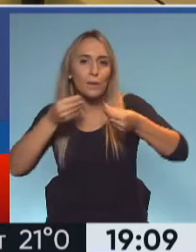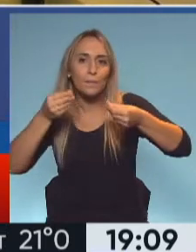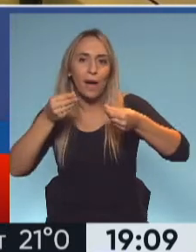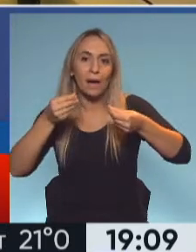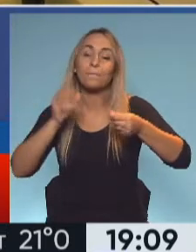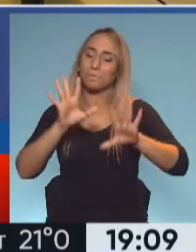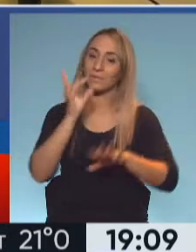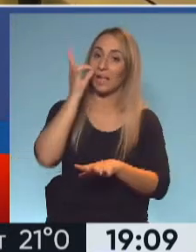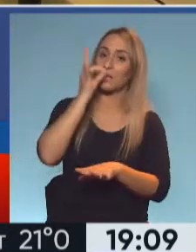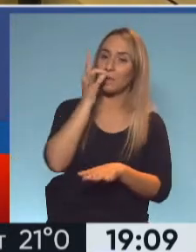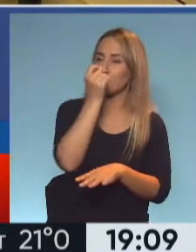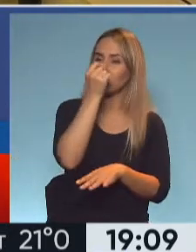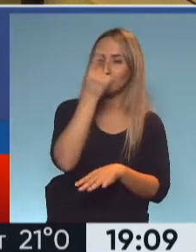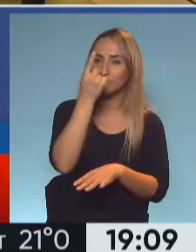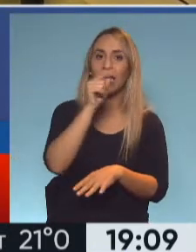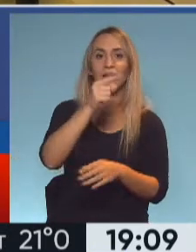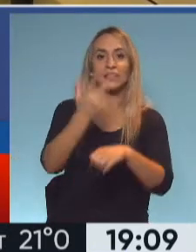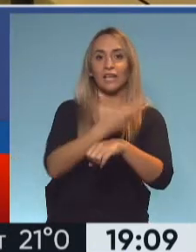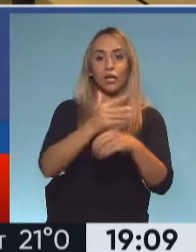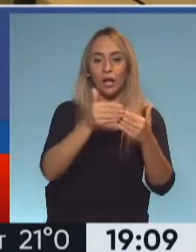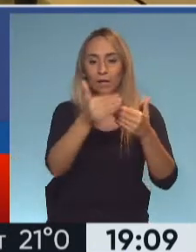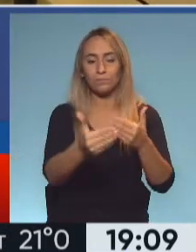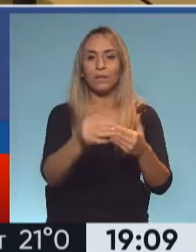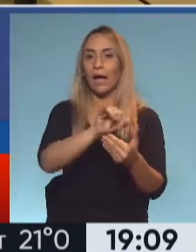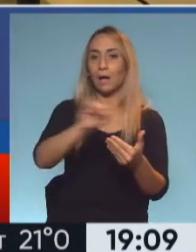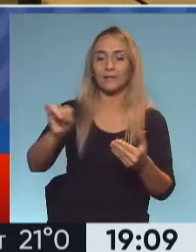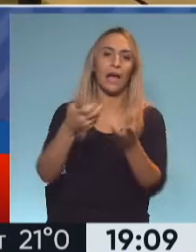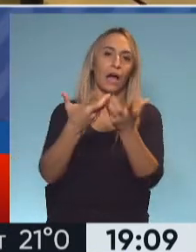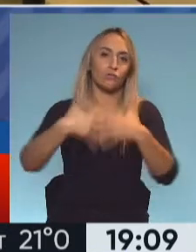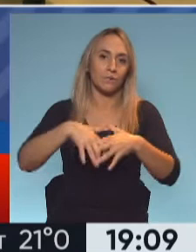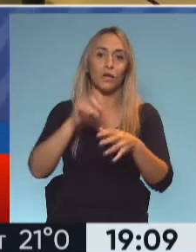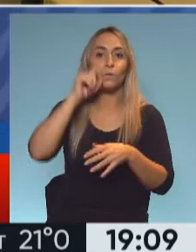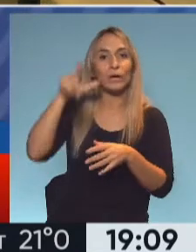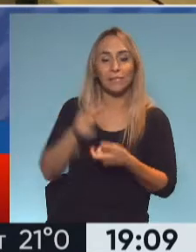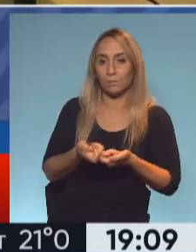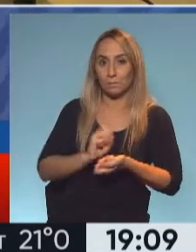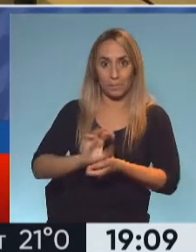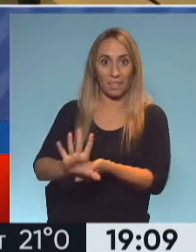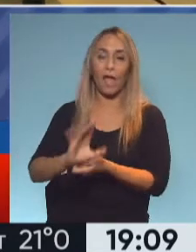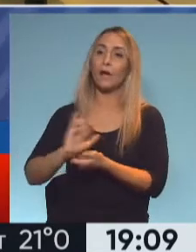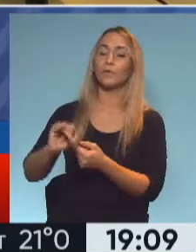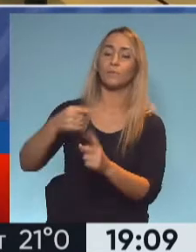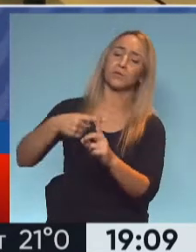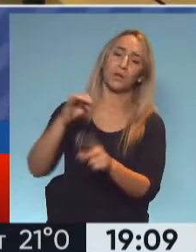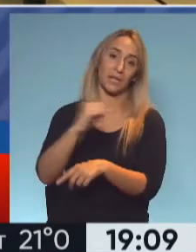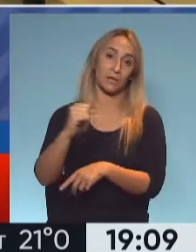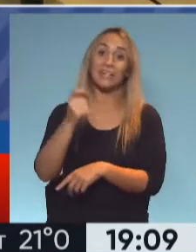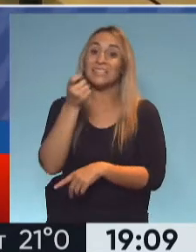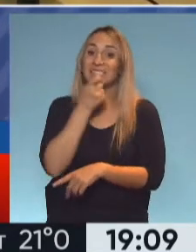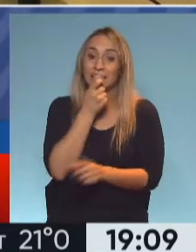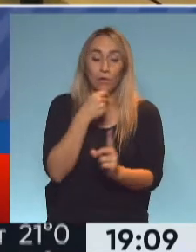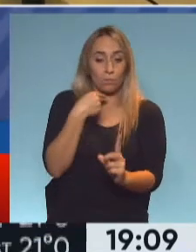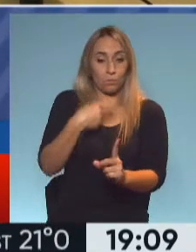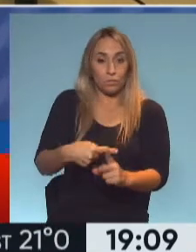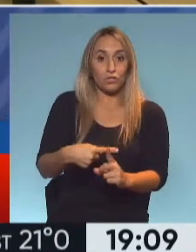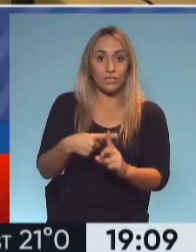hisopado lo tenés a las tres horas y automáticamente te avisan por WhatsApp. Y en el caso de que te dé positivo, te van a realizar